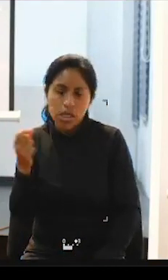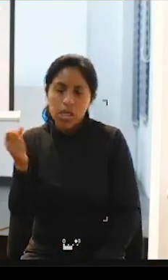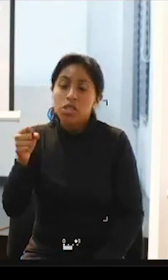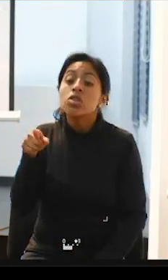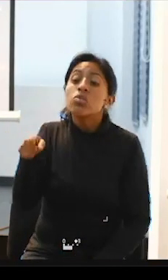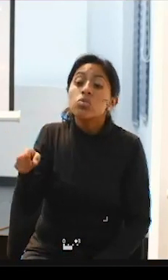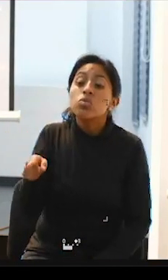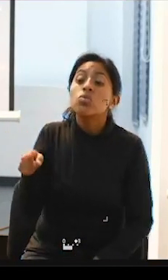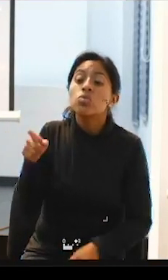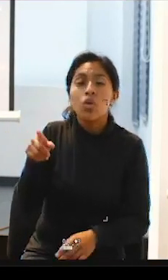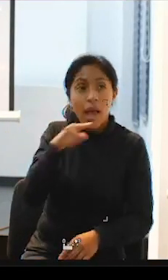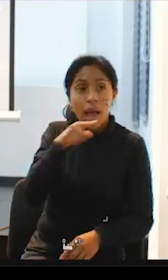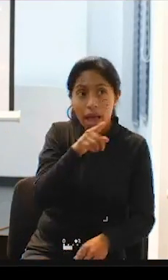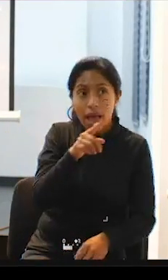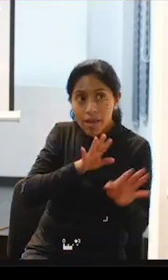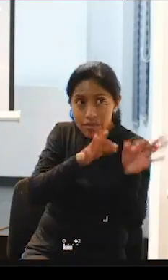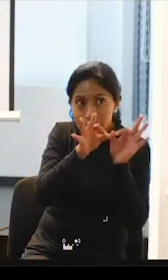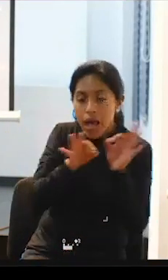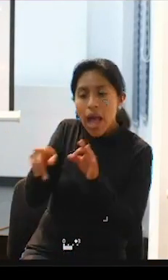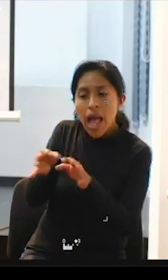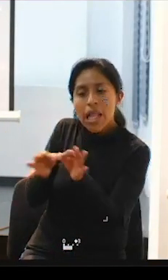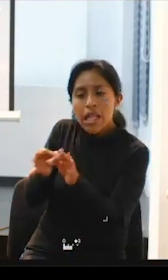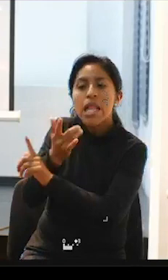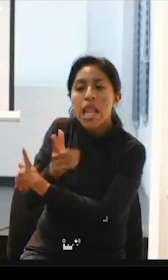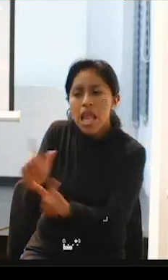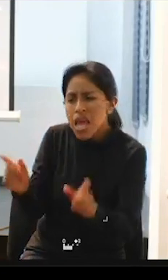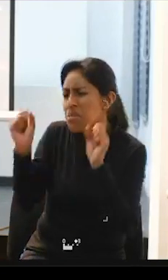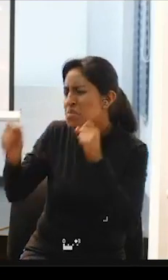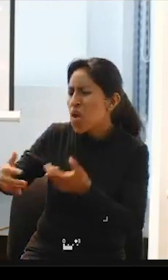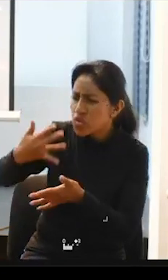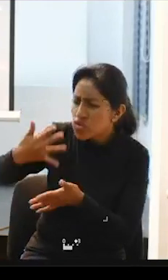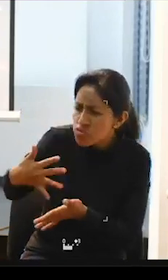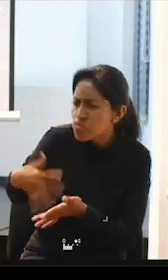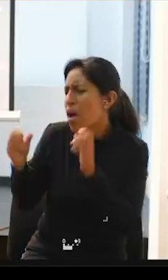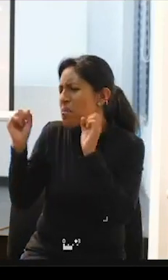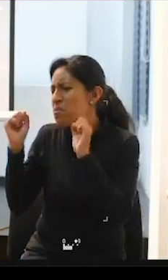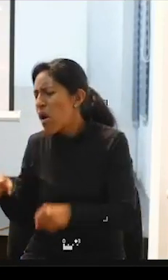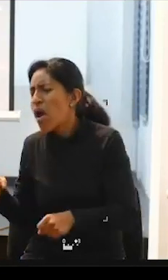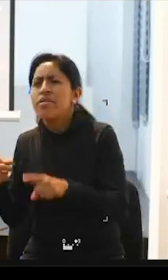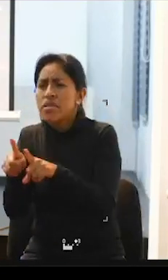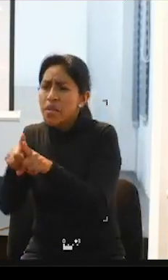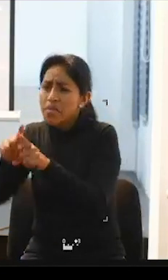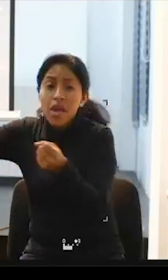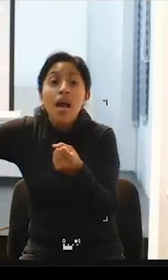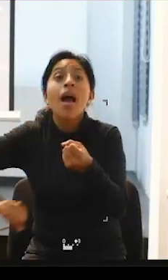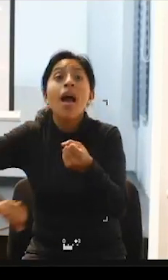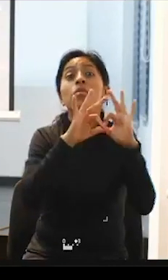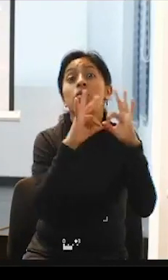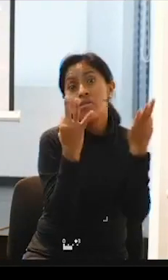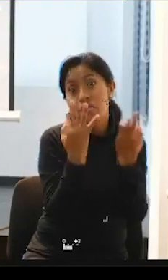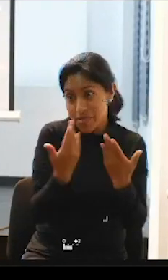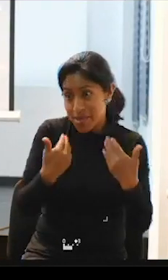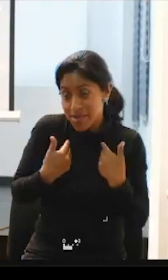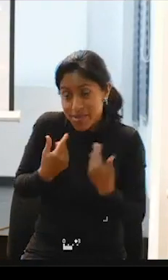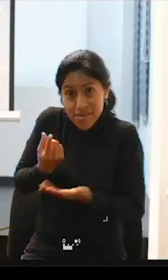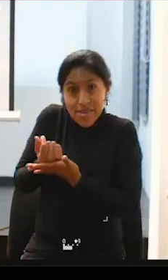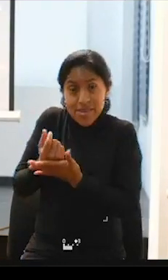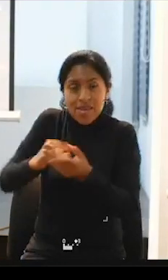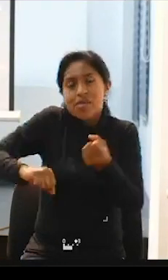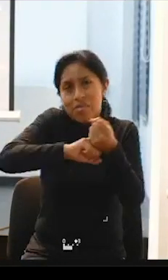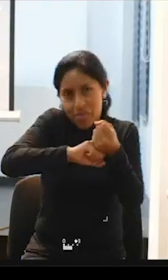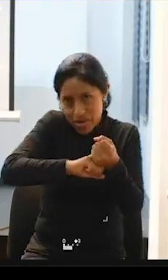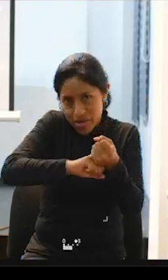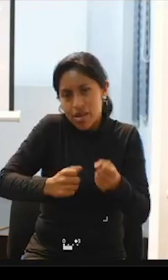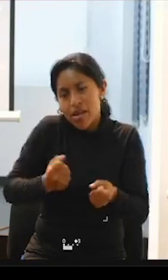aprender su hijo así puede ser va a ser libre puede estudiar puede ser y también contribuir a su familia cuando trabaje todo así algunas